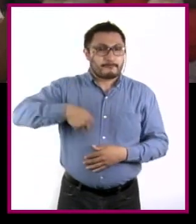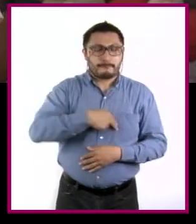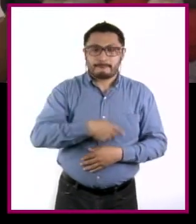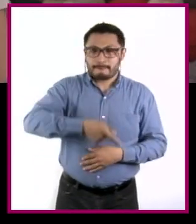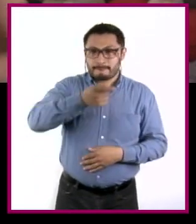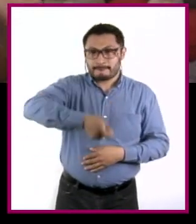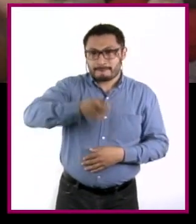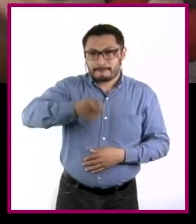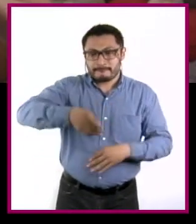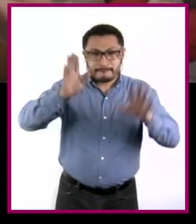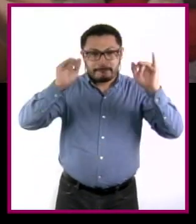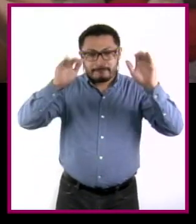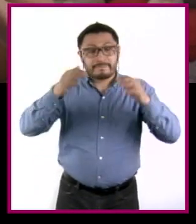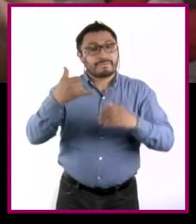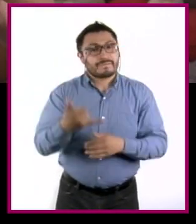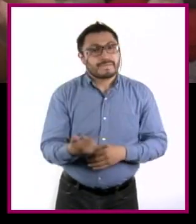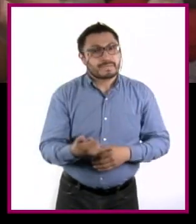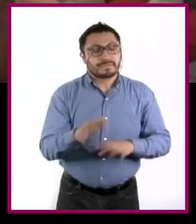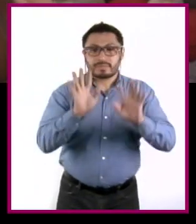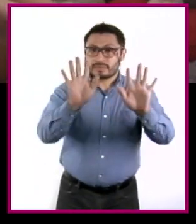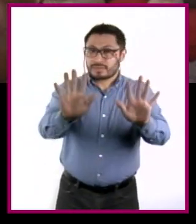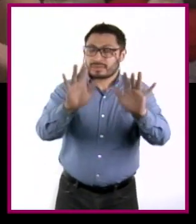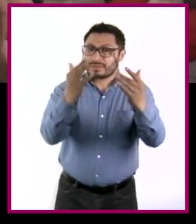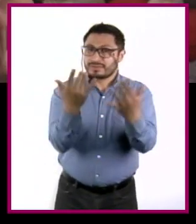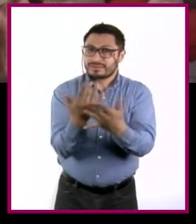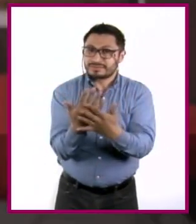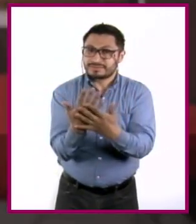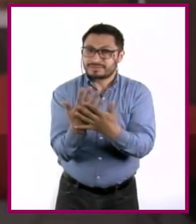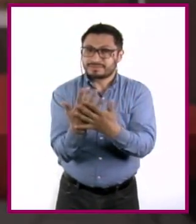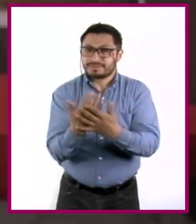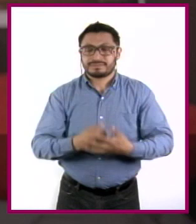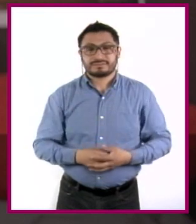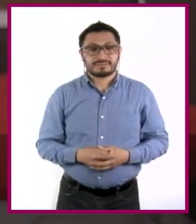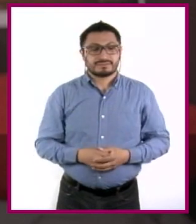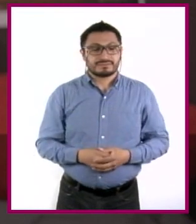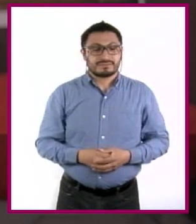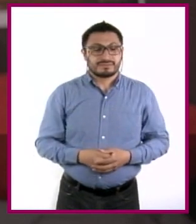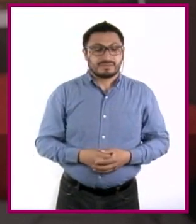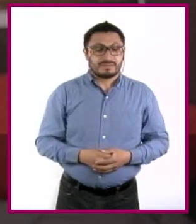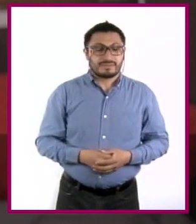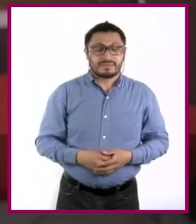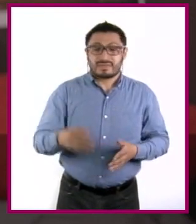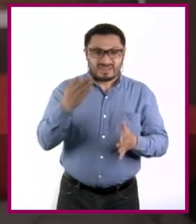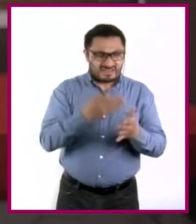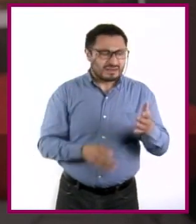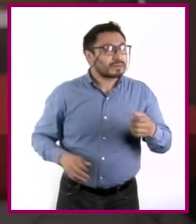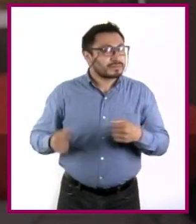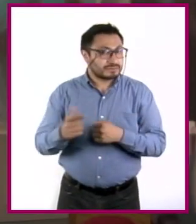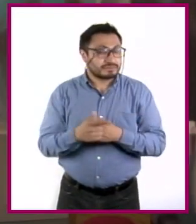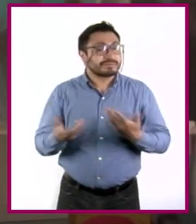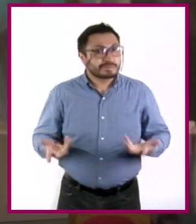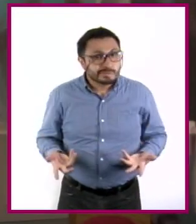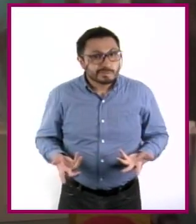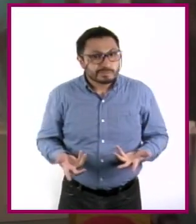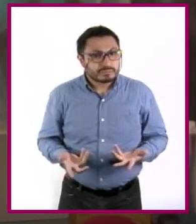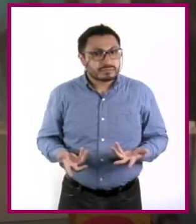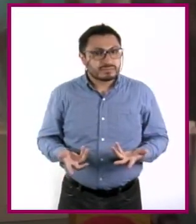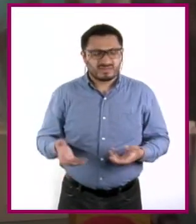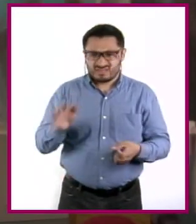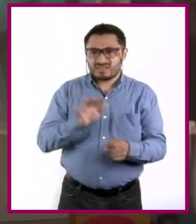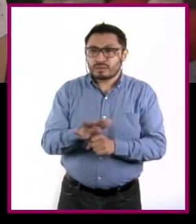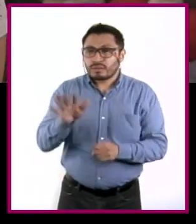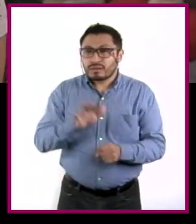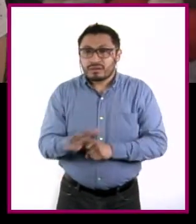nos despedimos y... Espera, espera, espera, espera, espera, espera, espera. ¿No crees que falta algo? Pero, ¿qué más?